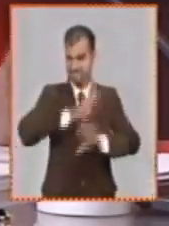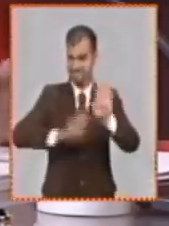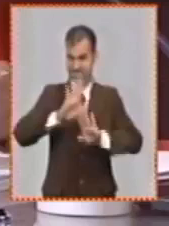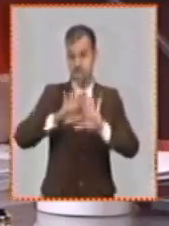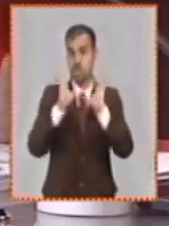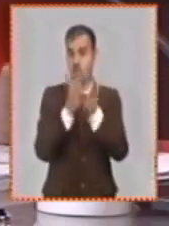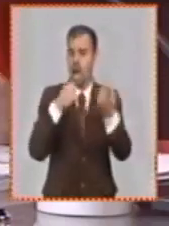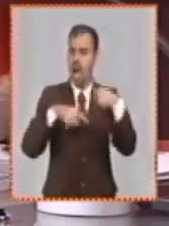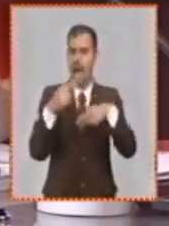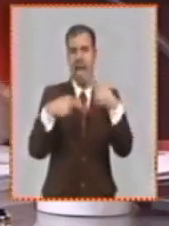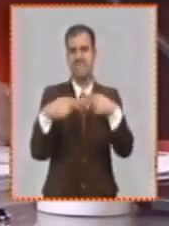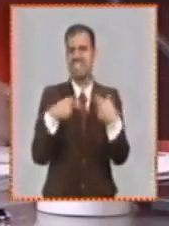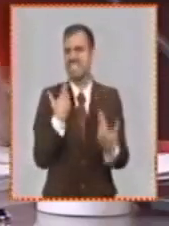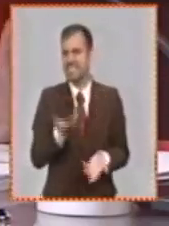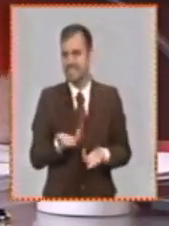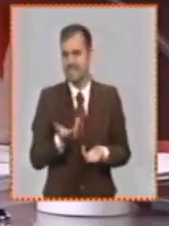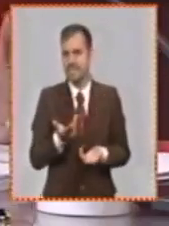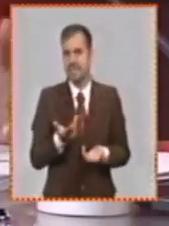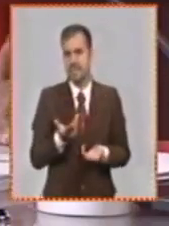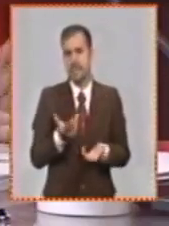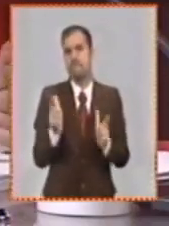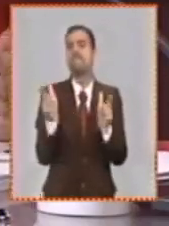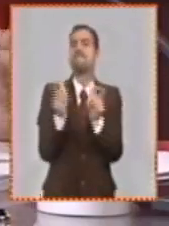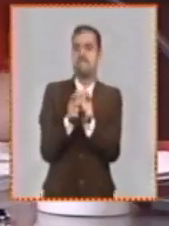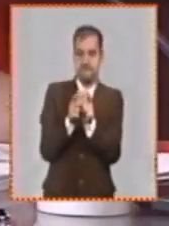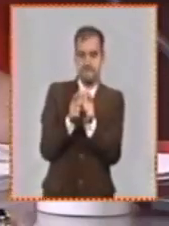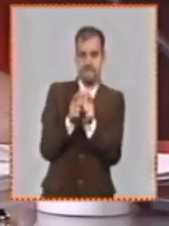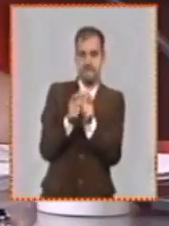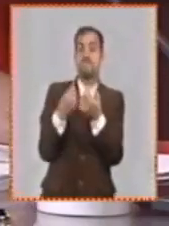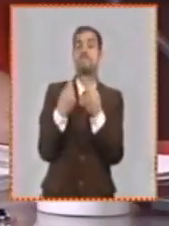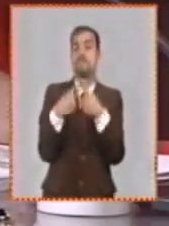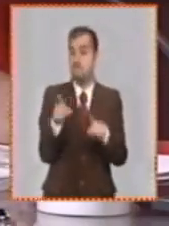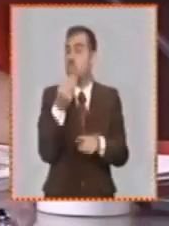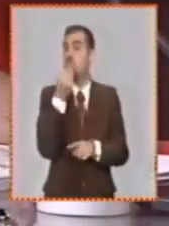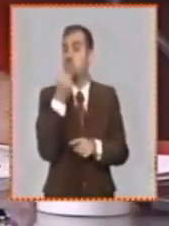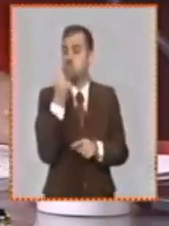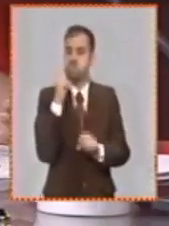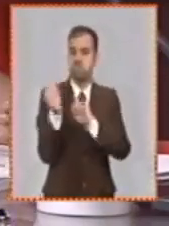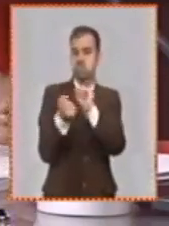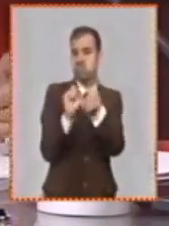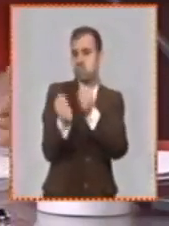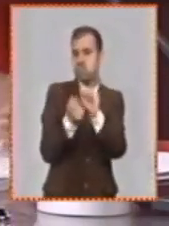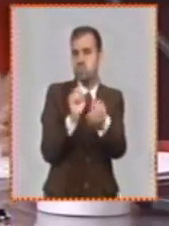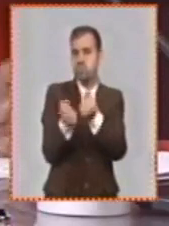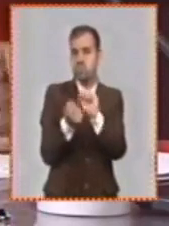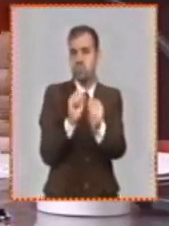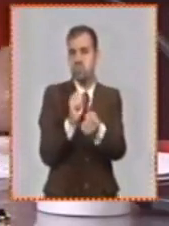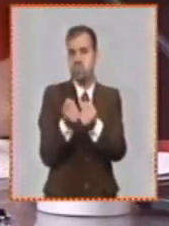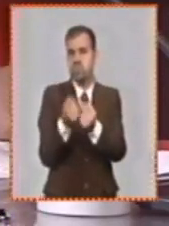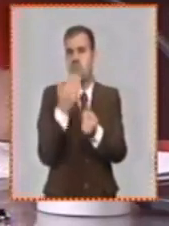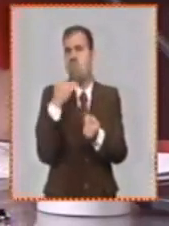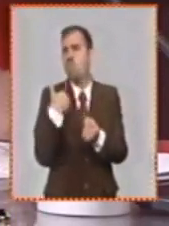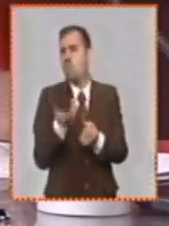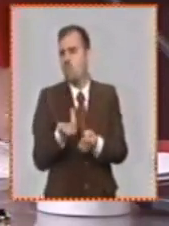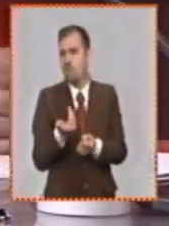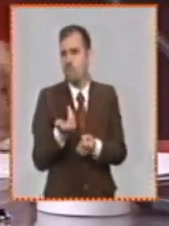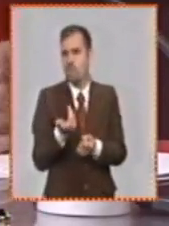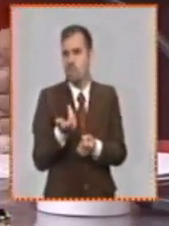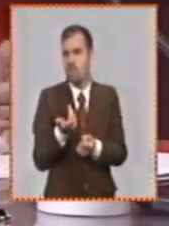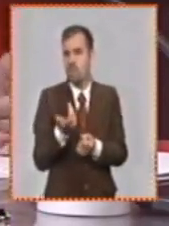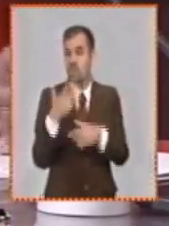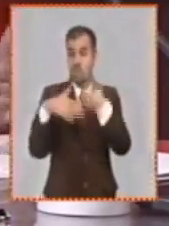diseñado para una actuación limitada pero que permita monitorear cuál es el grado de